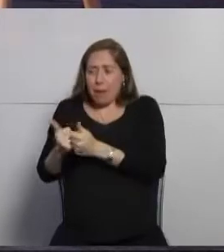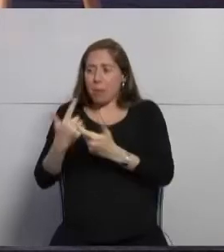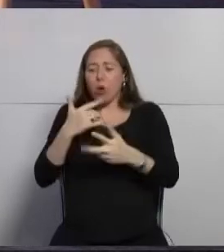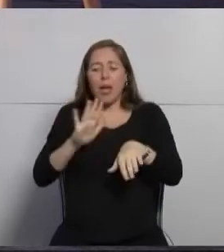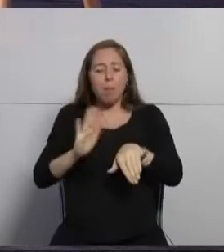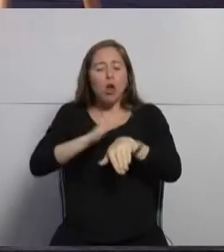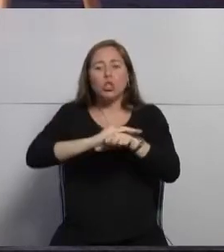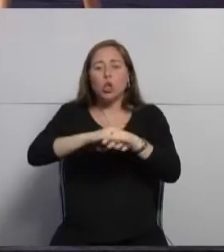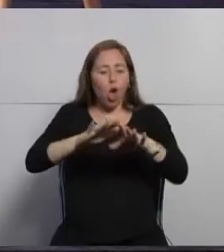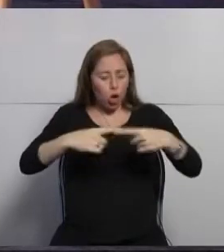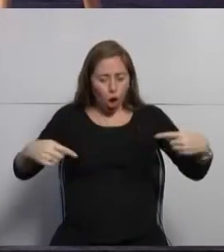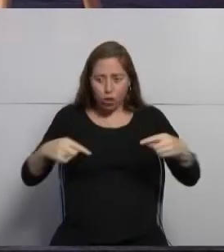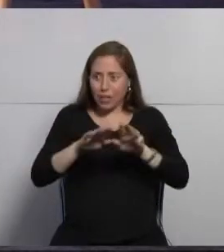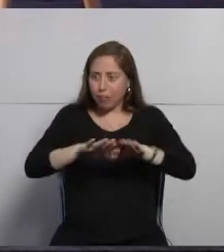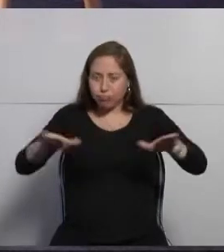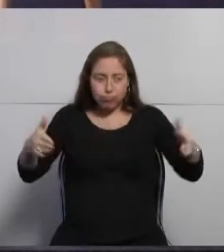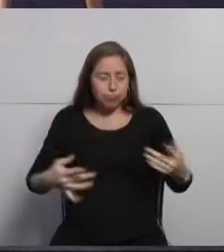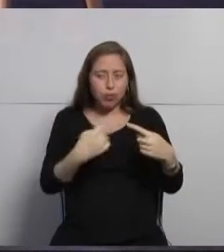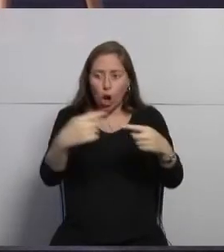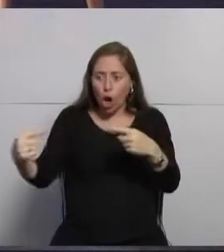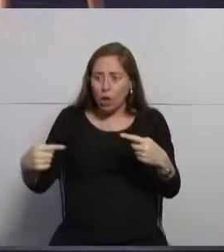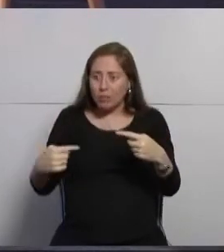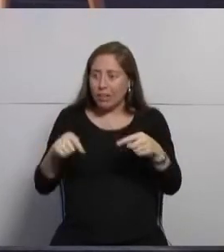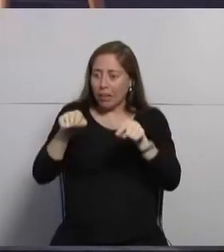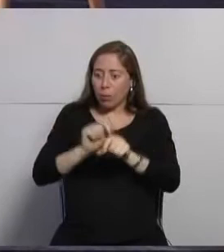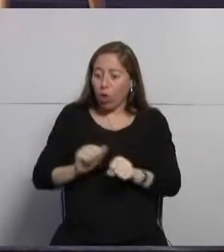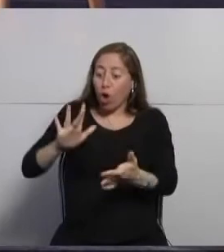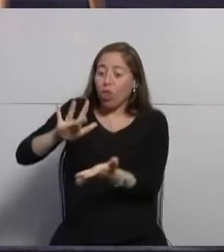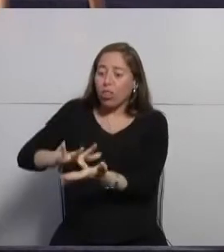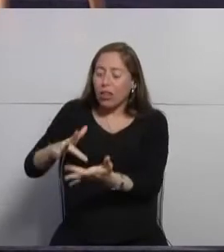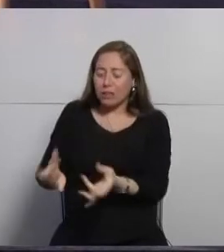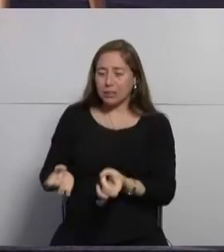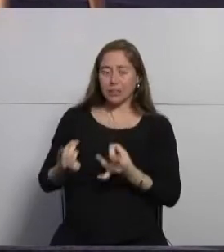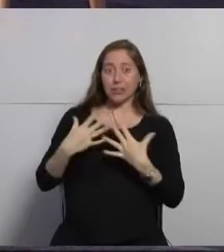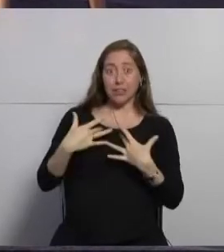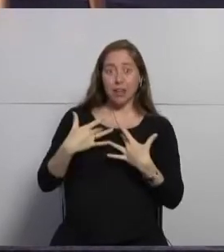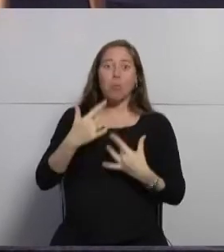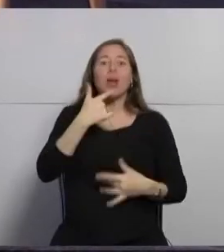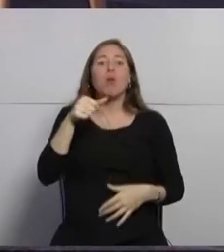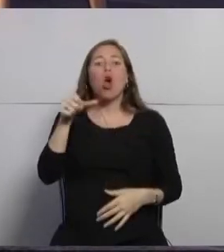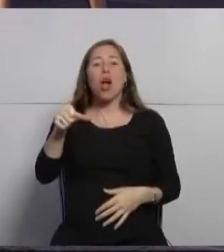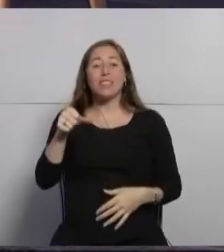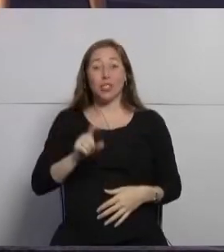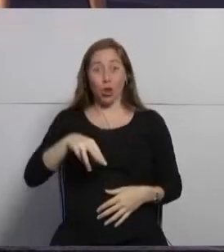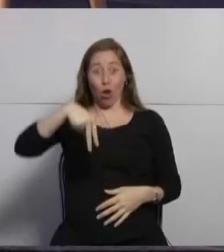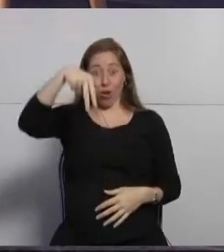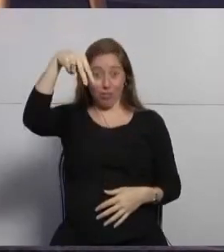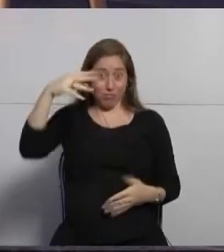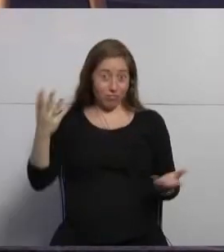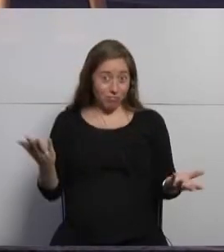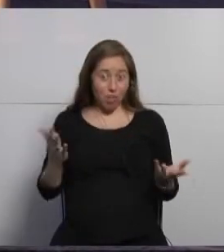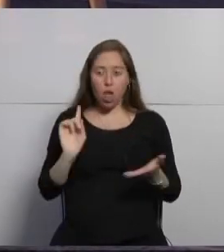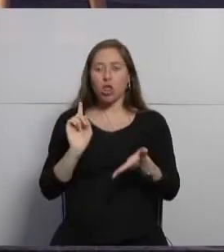alguna superficie puede ser producto de contagio así como en los ascensores por ejemplo medio que